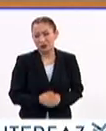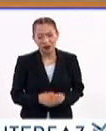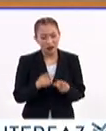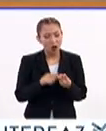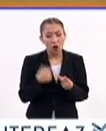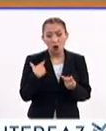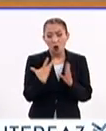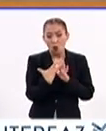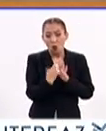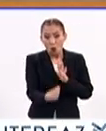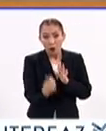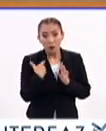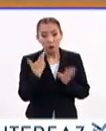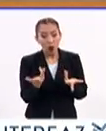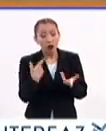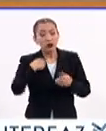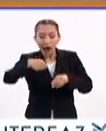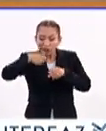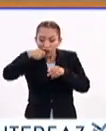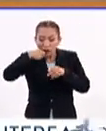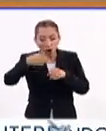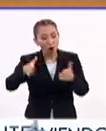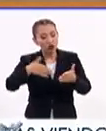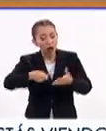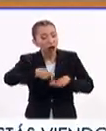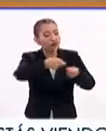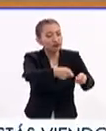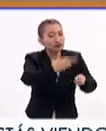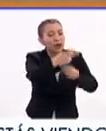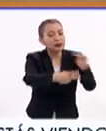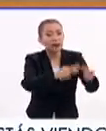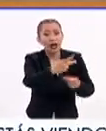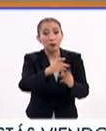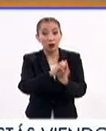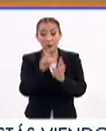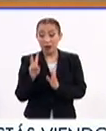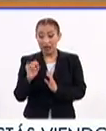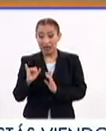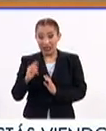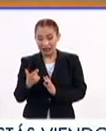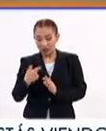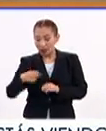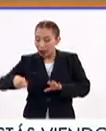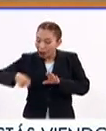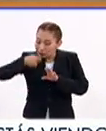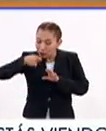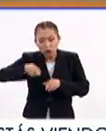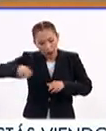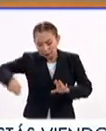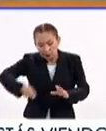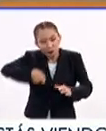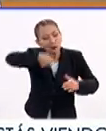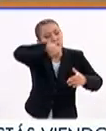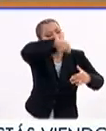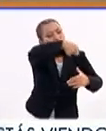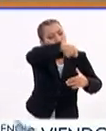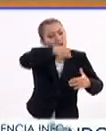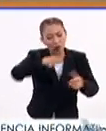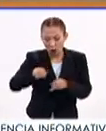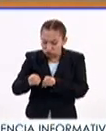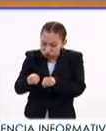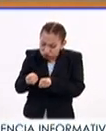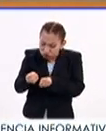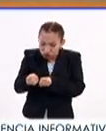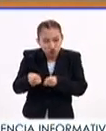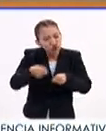tampoco se transmite por compartir utensilios de cocina, si alguien tiene VIH y yo comparto el plato, el tenedor